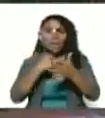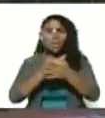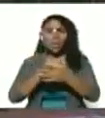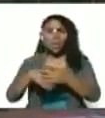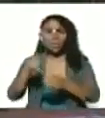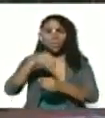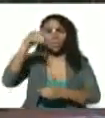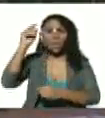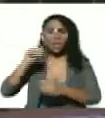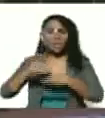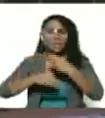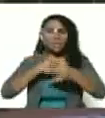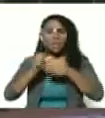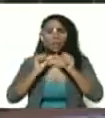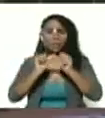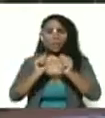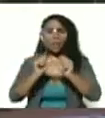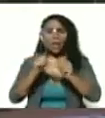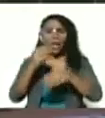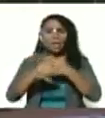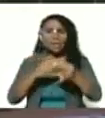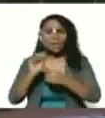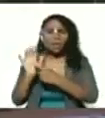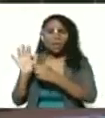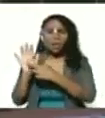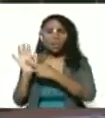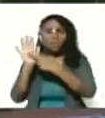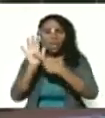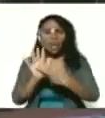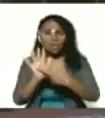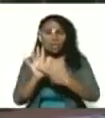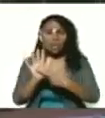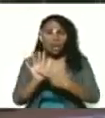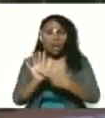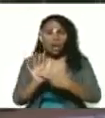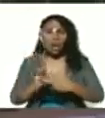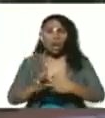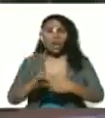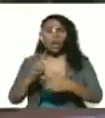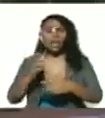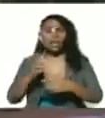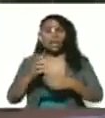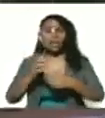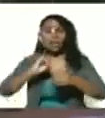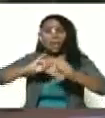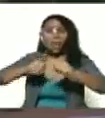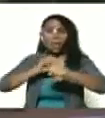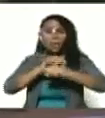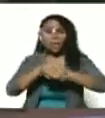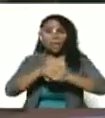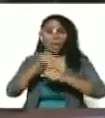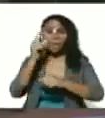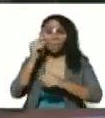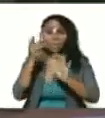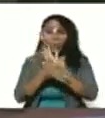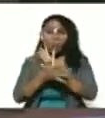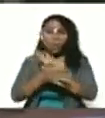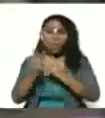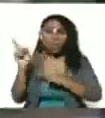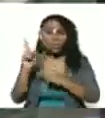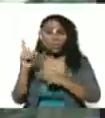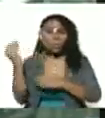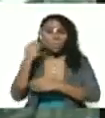y sigue siendo como referente Jorge Rodríguez. Hemos estado compartiendo aquí además sobre aquel